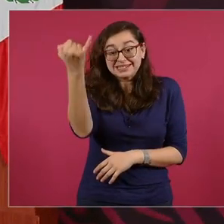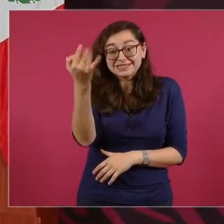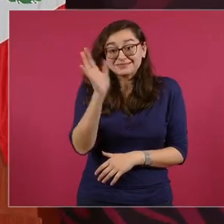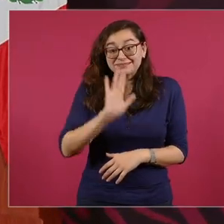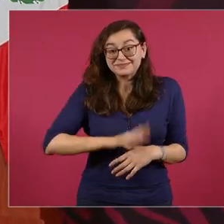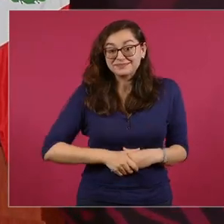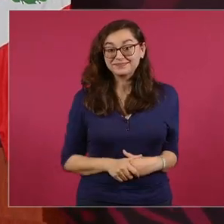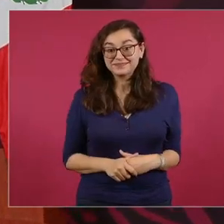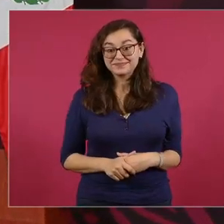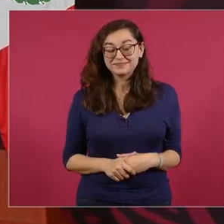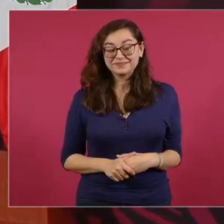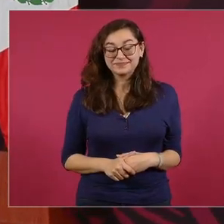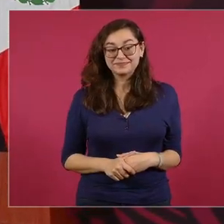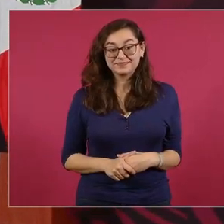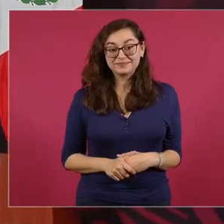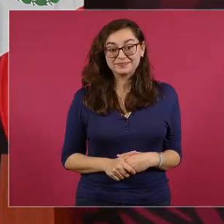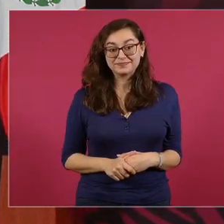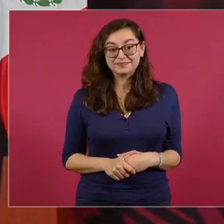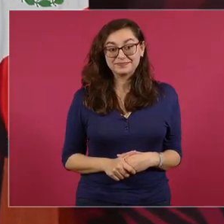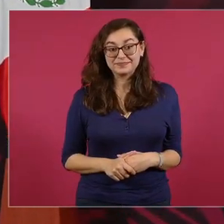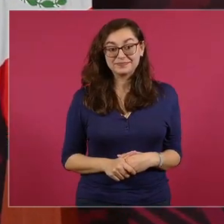entonces por eso